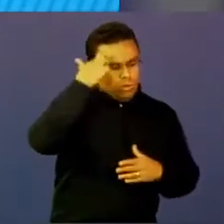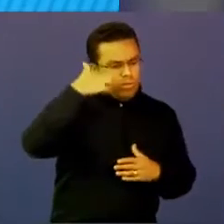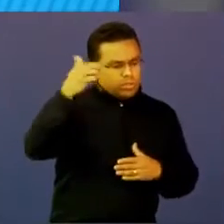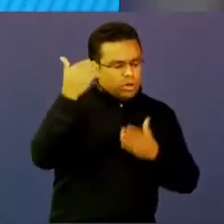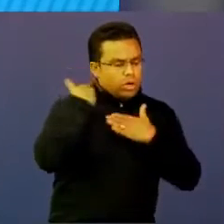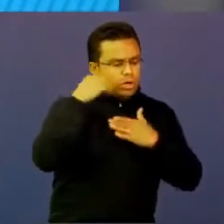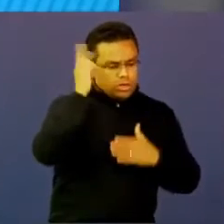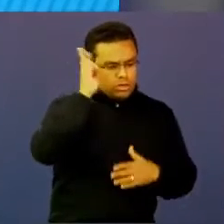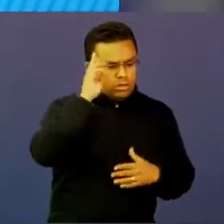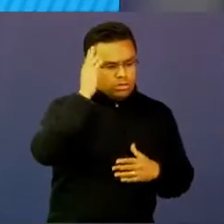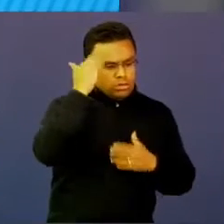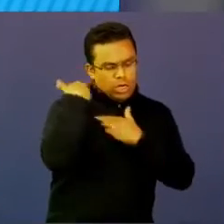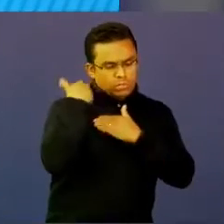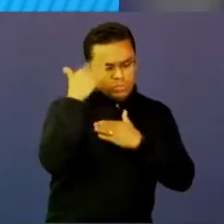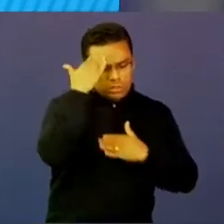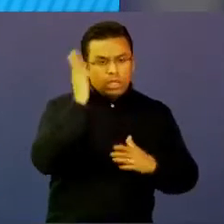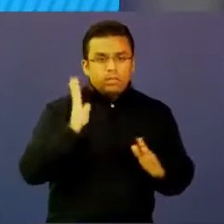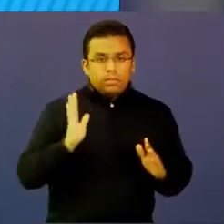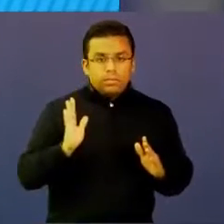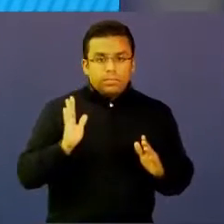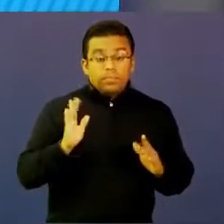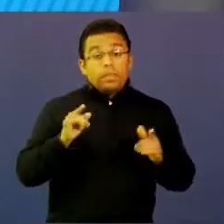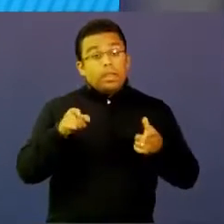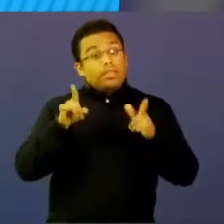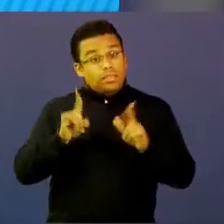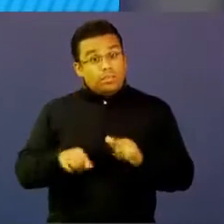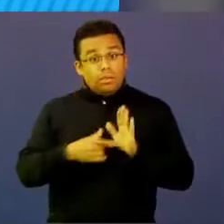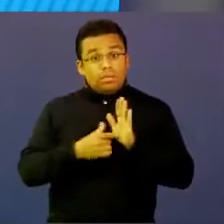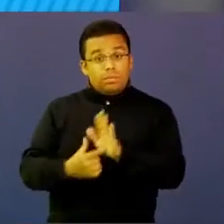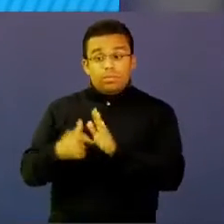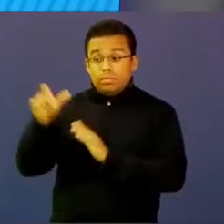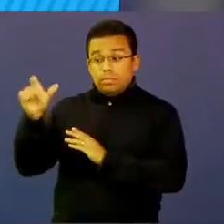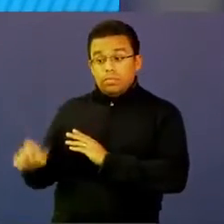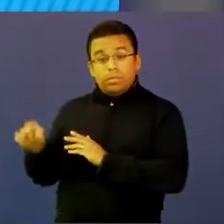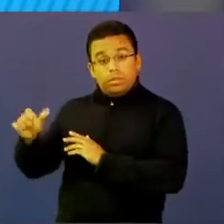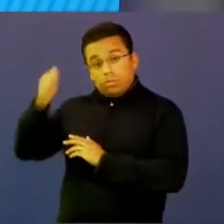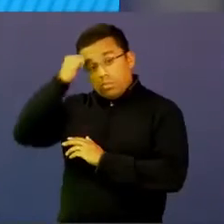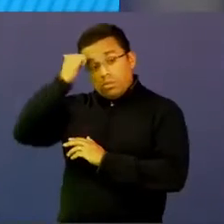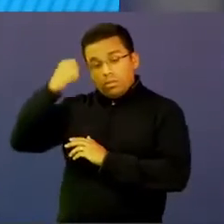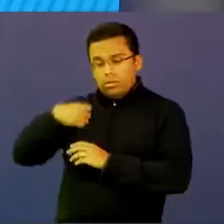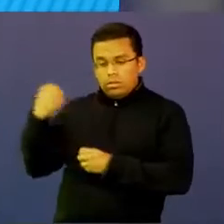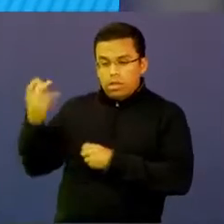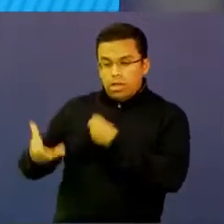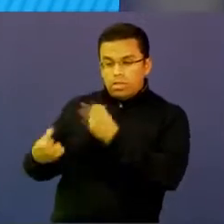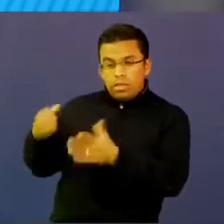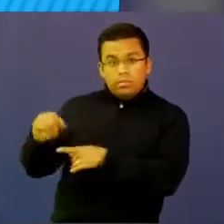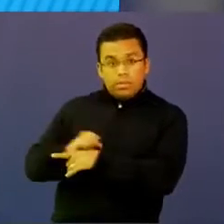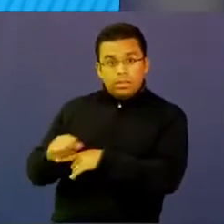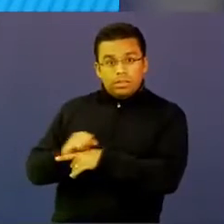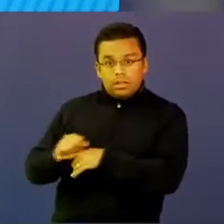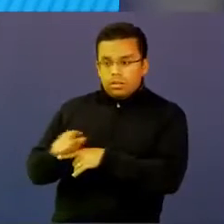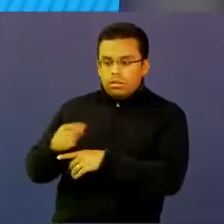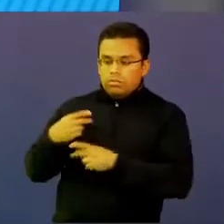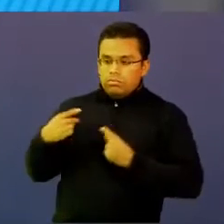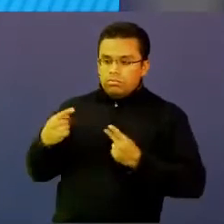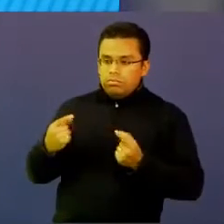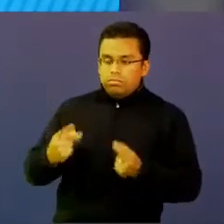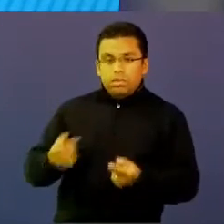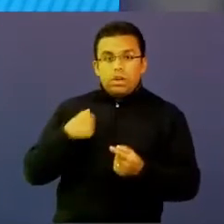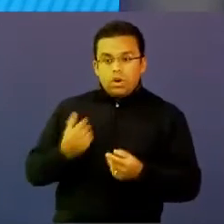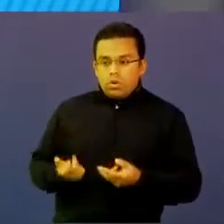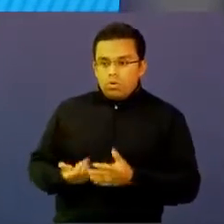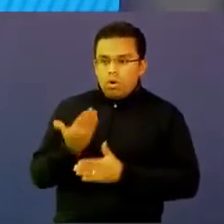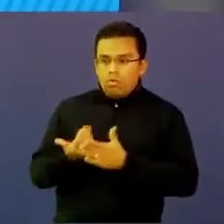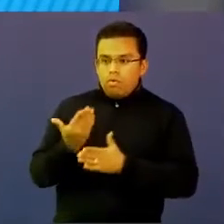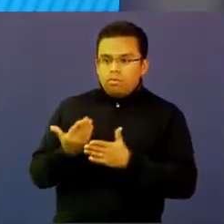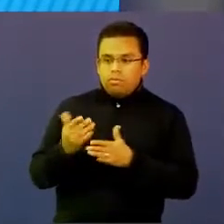que un maestro que sistematiza sus prácticas y que reflexiona sobre sus prácticas es un maestro que acelera su capacidad de innovación,